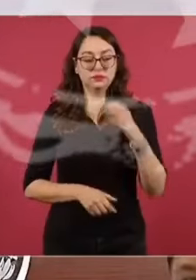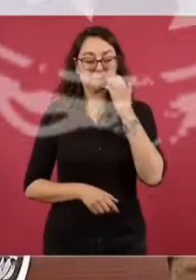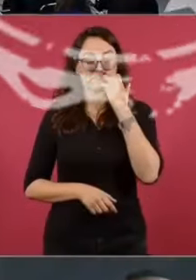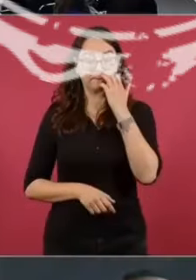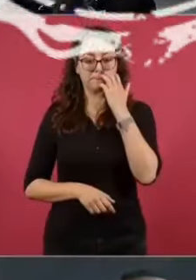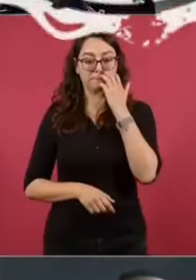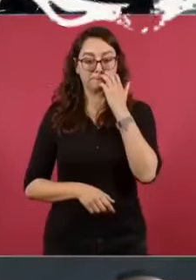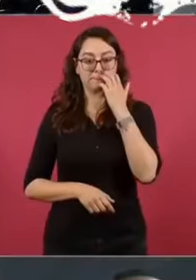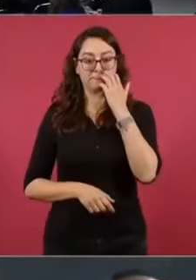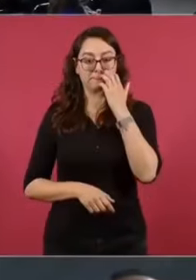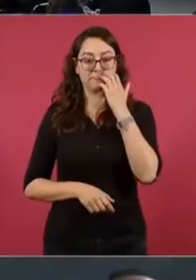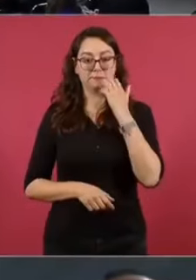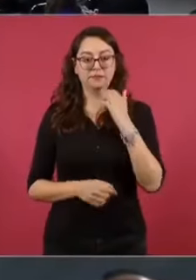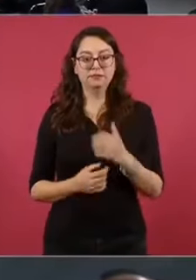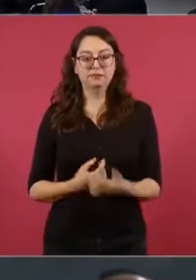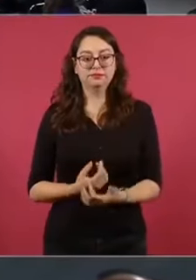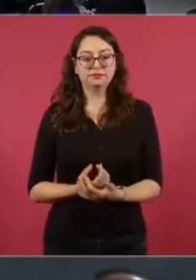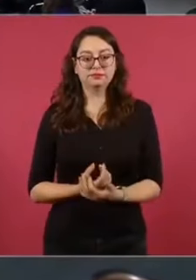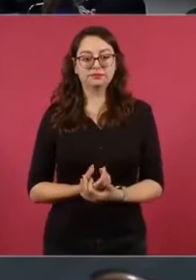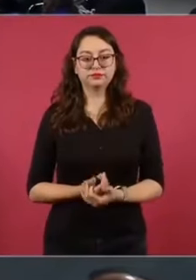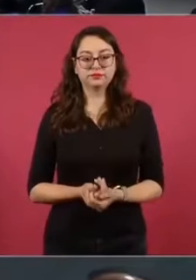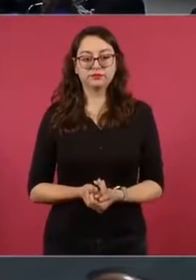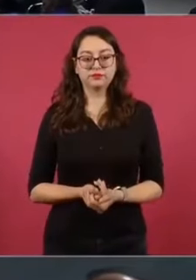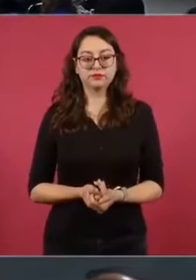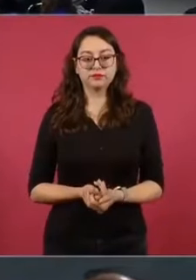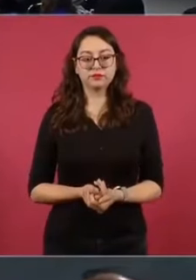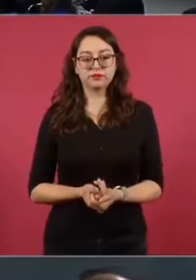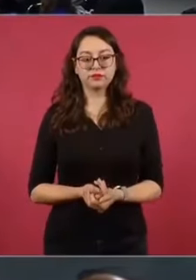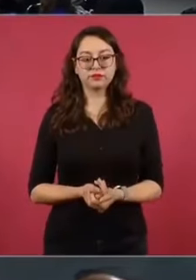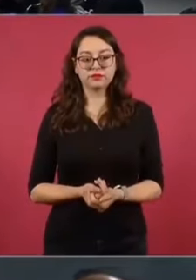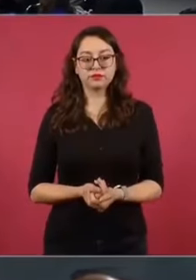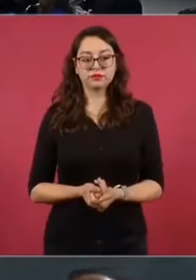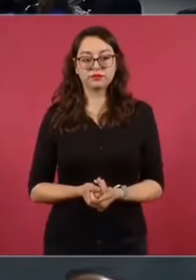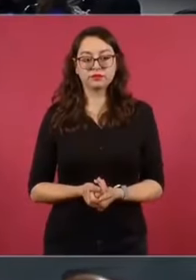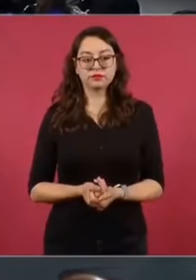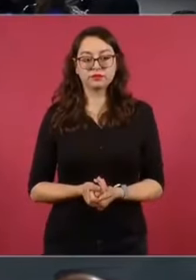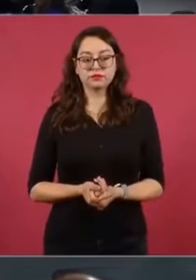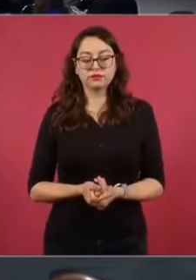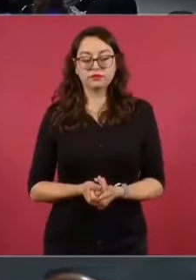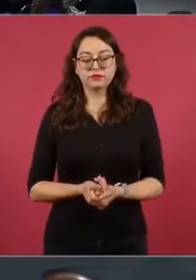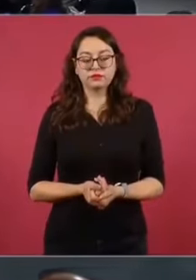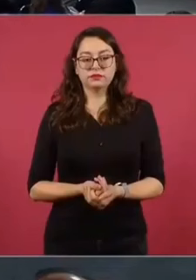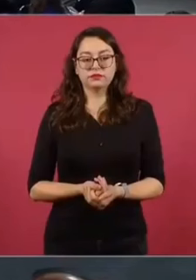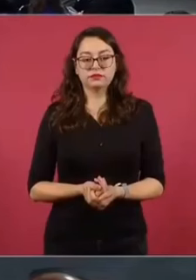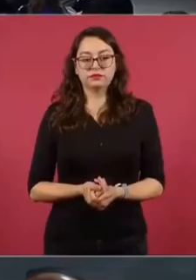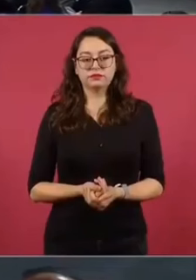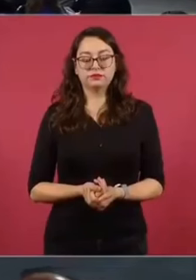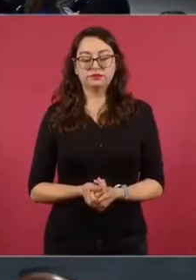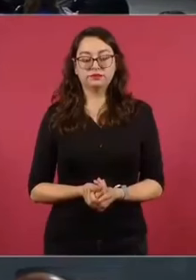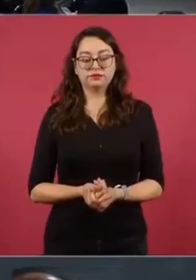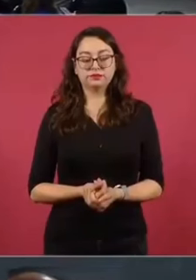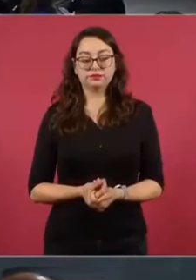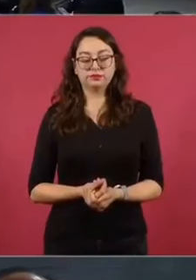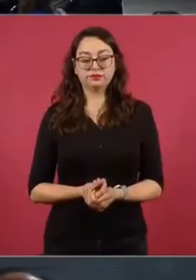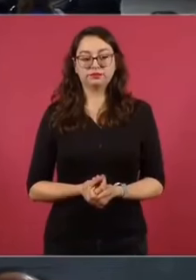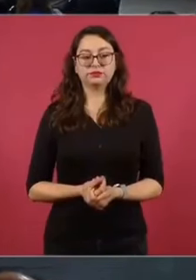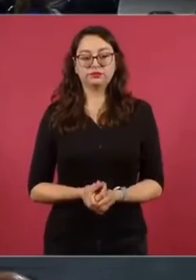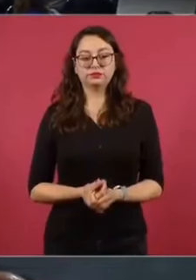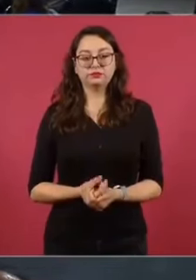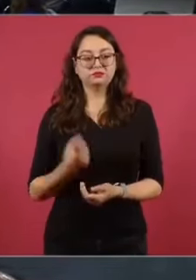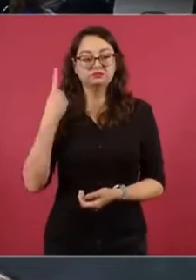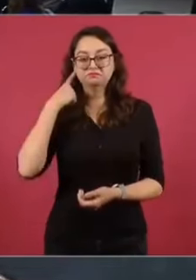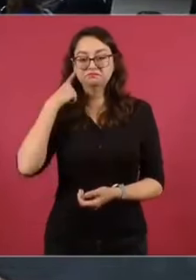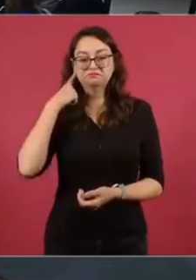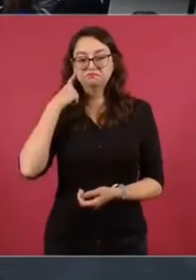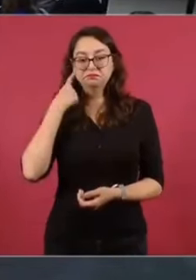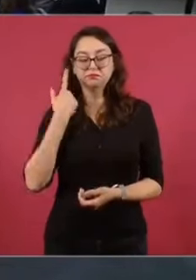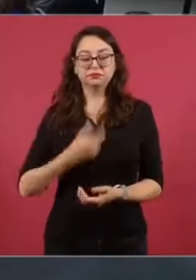Presidente, ¿no podrían hacer una nueva escuela mexicana en materia de deportes, dado que México quedó en el lugar de